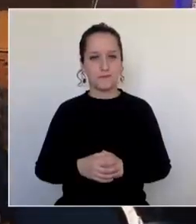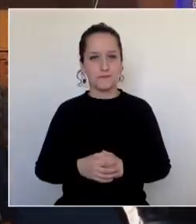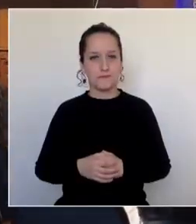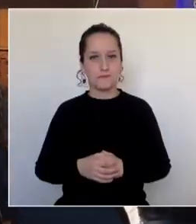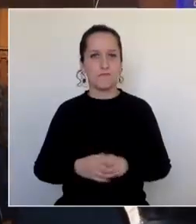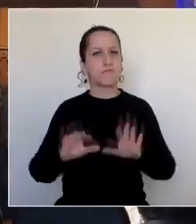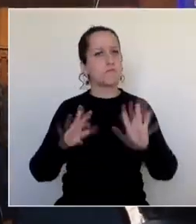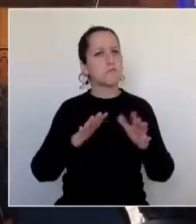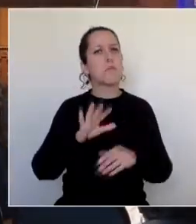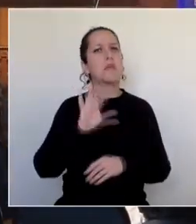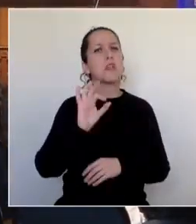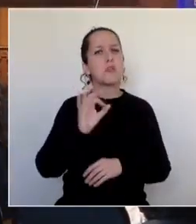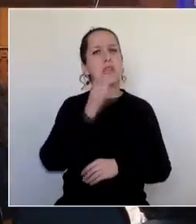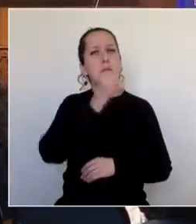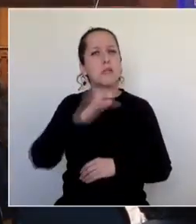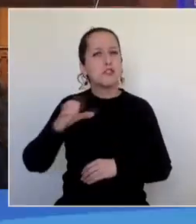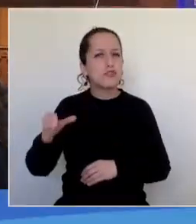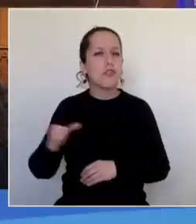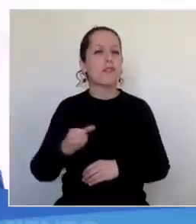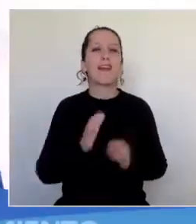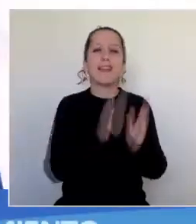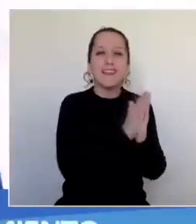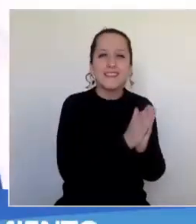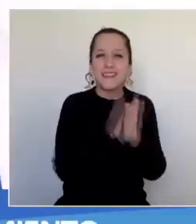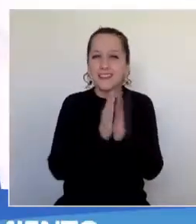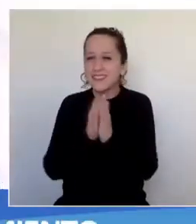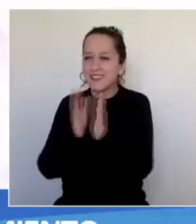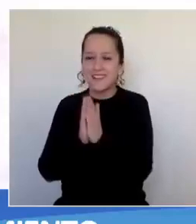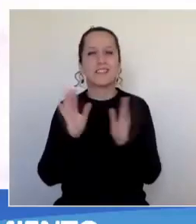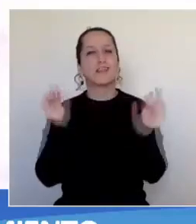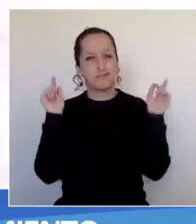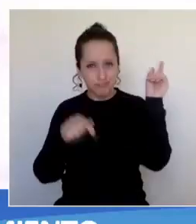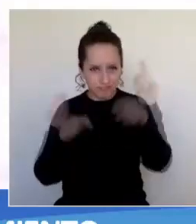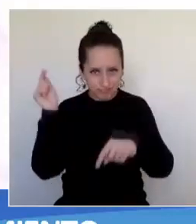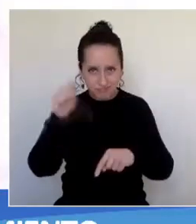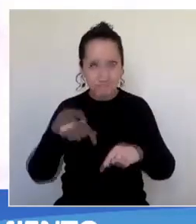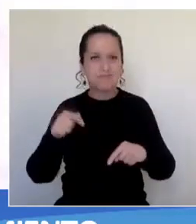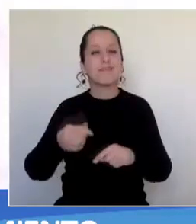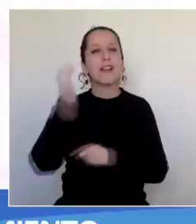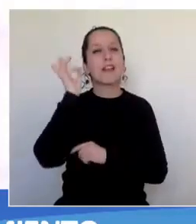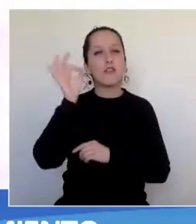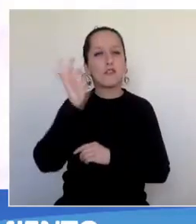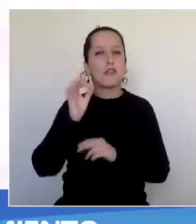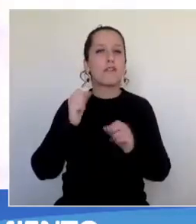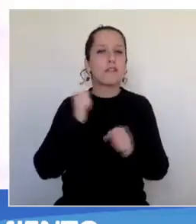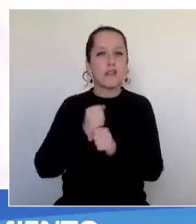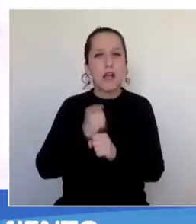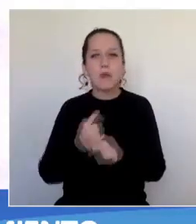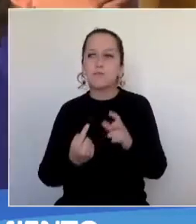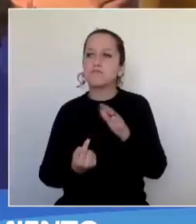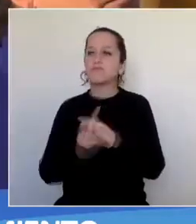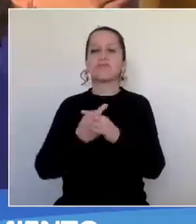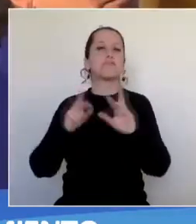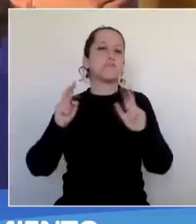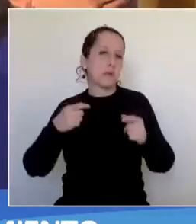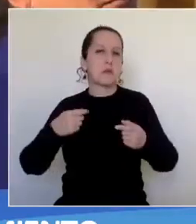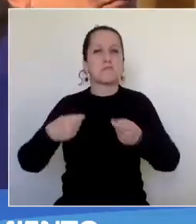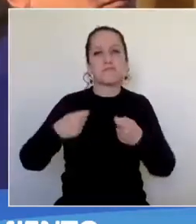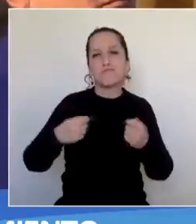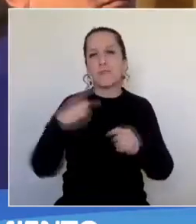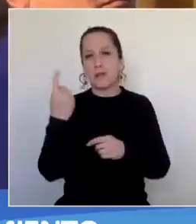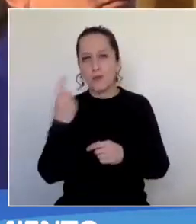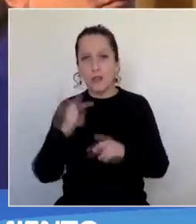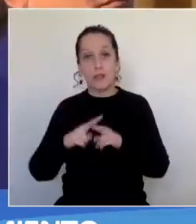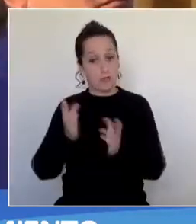Cerca de 50 representantes de diversas iglesias de la comuna se dieron cita en el Encuentro de Trabajo y Emprendimiento que organizó la